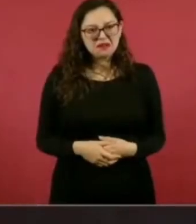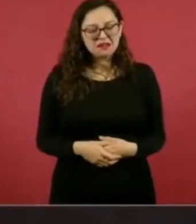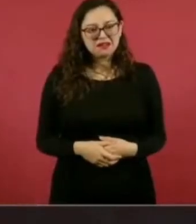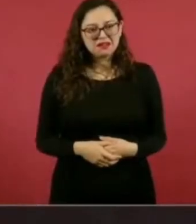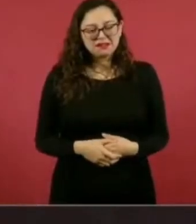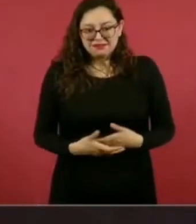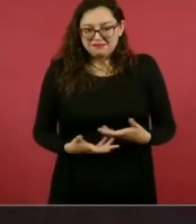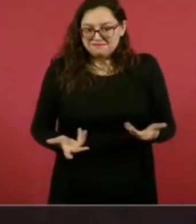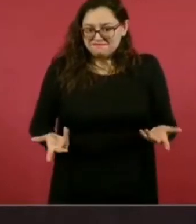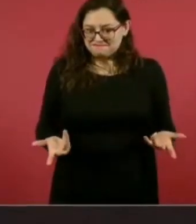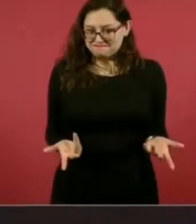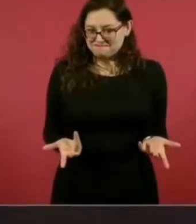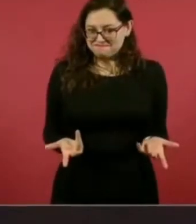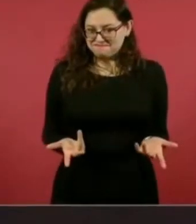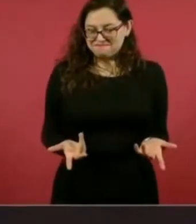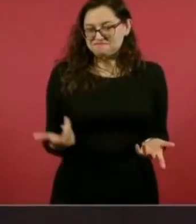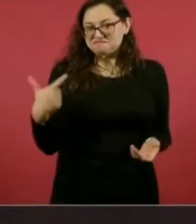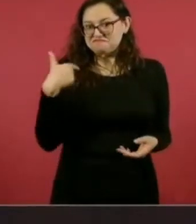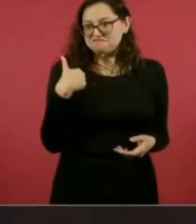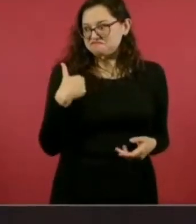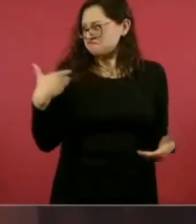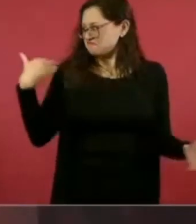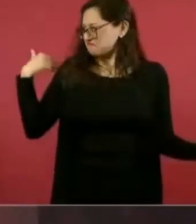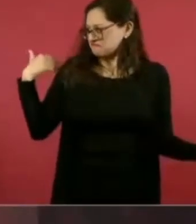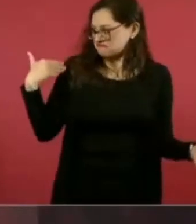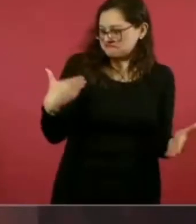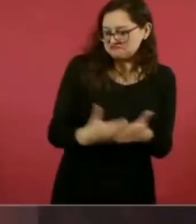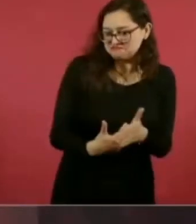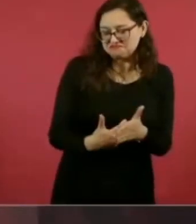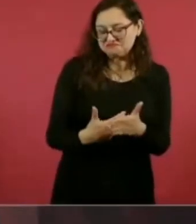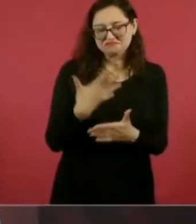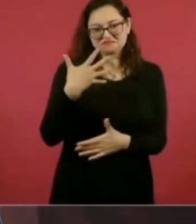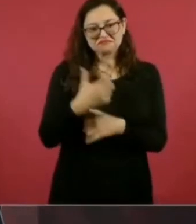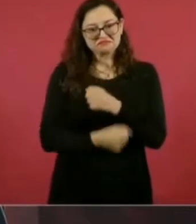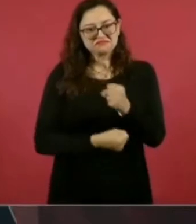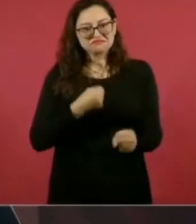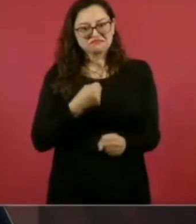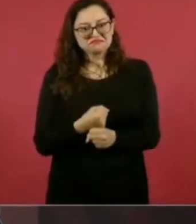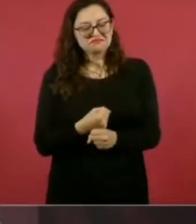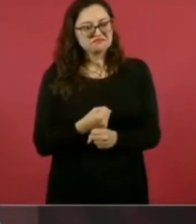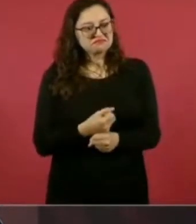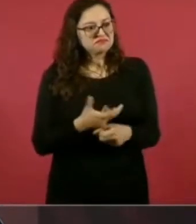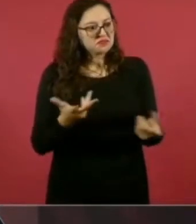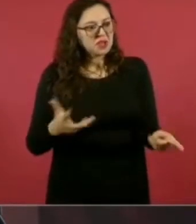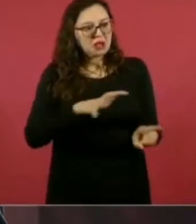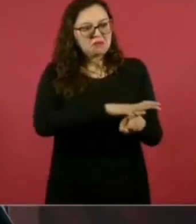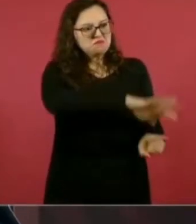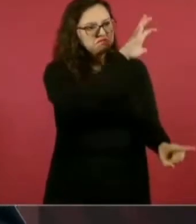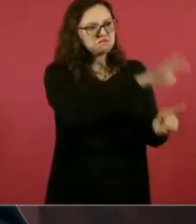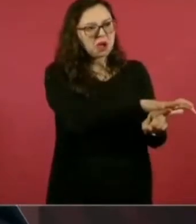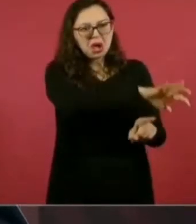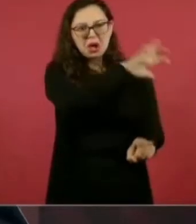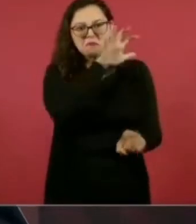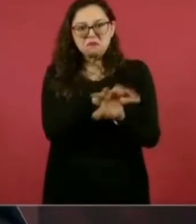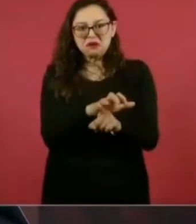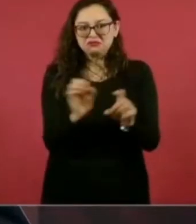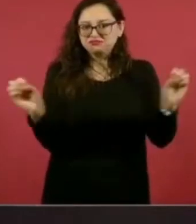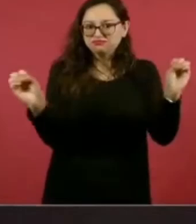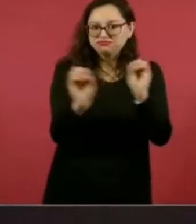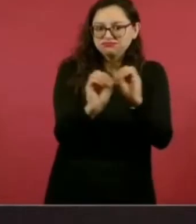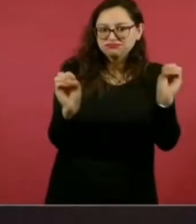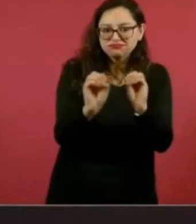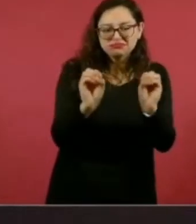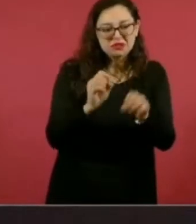no se masacró a nadie, no hubo